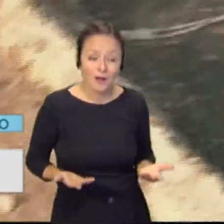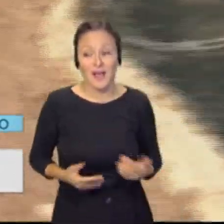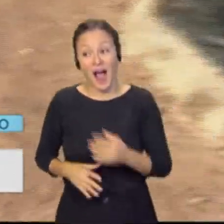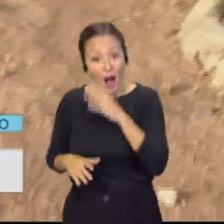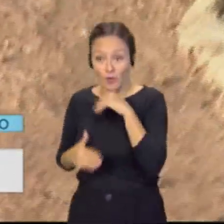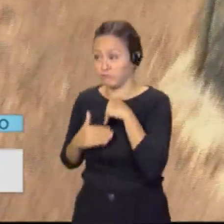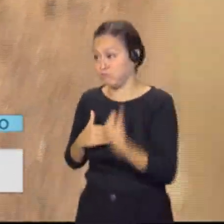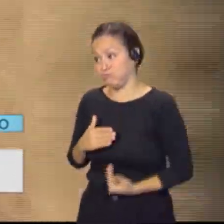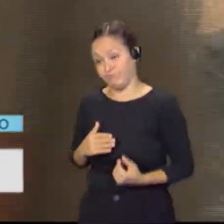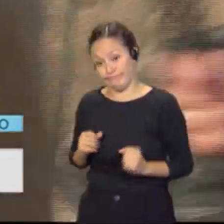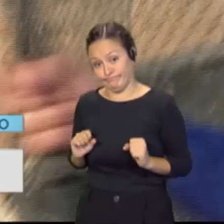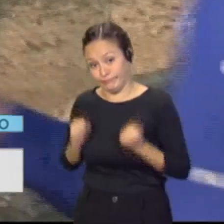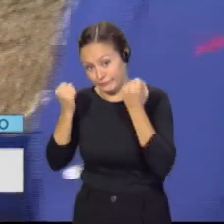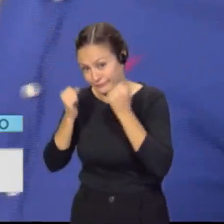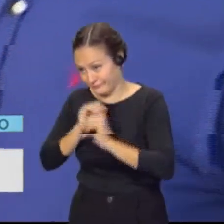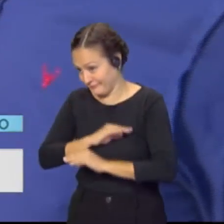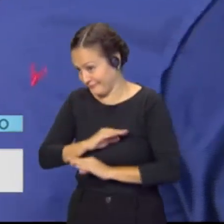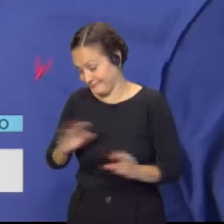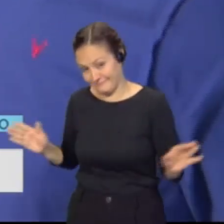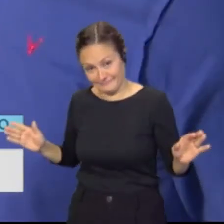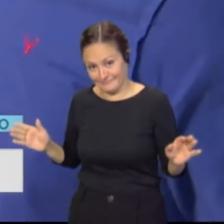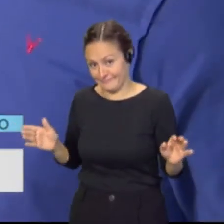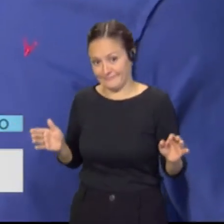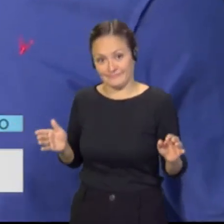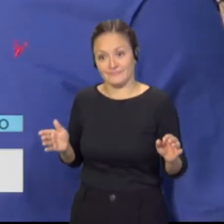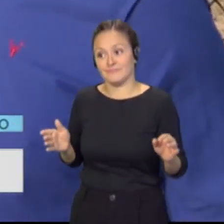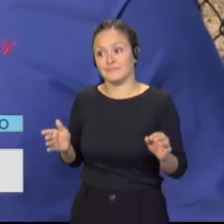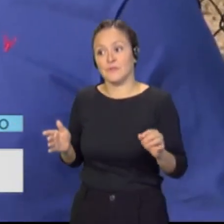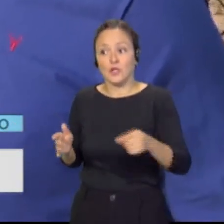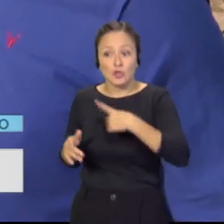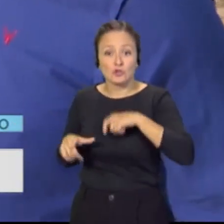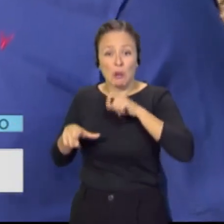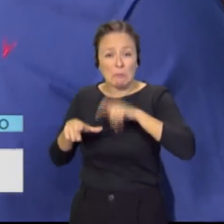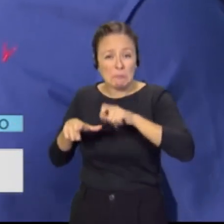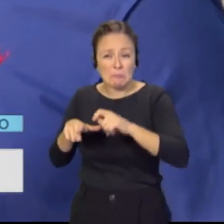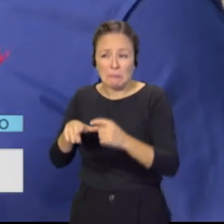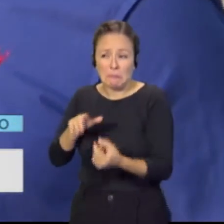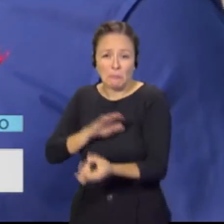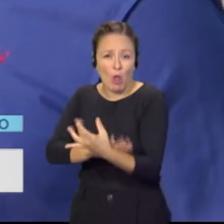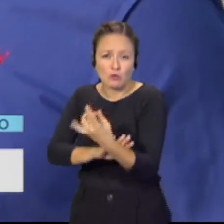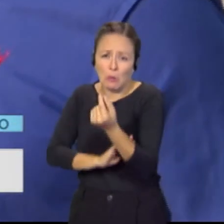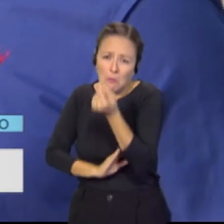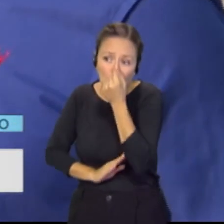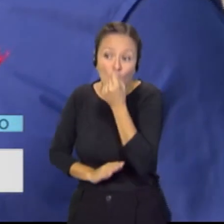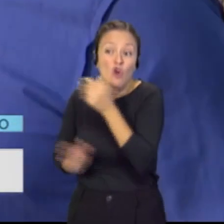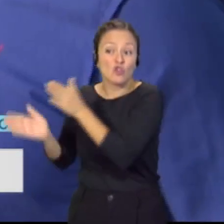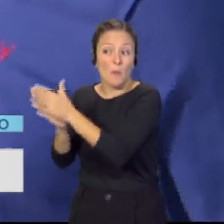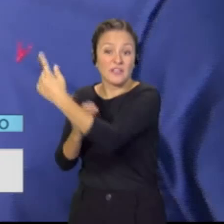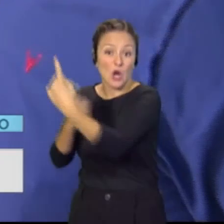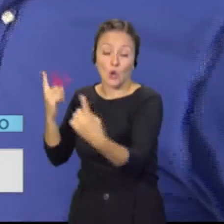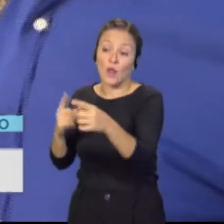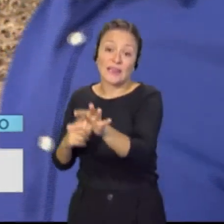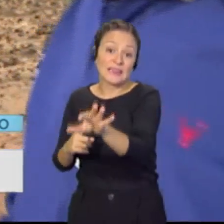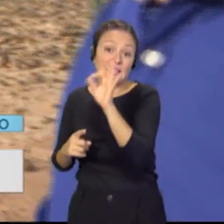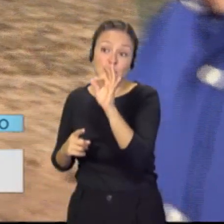diría yo. Ahora mismo, ya te digo, produciendo poquito. Tengo compañeros que han tenido que tomar decisiones, que no nos